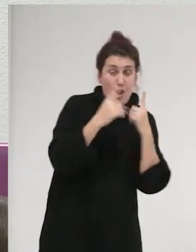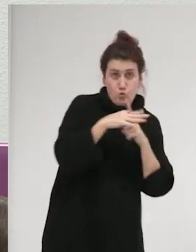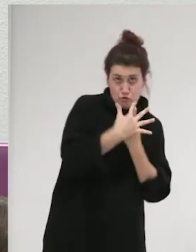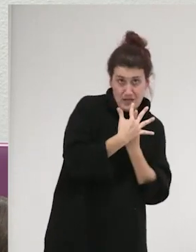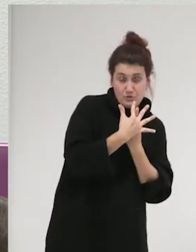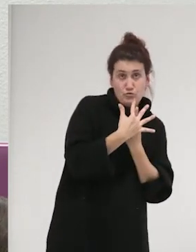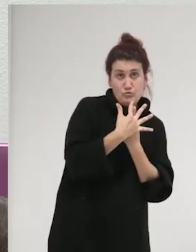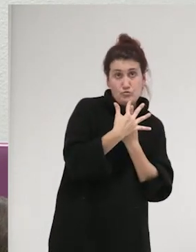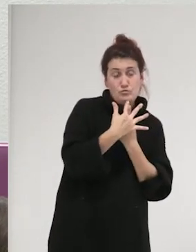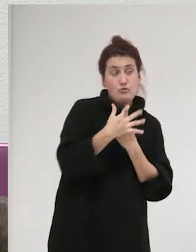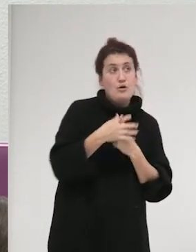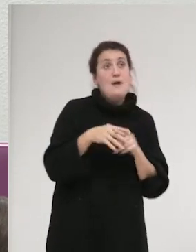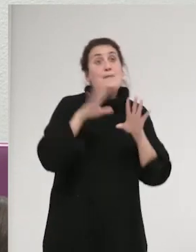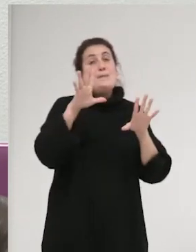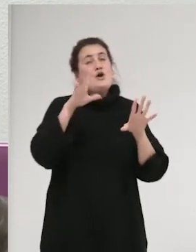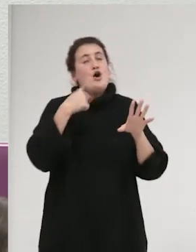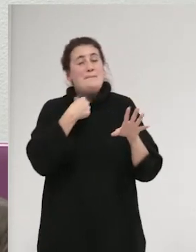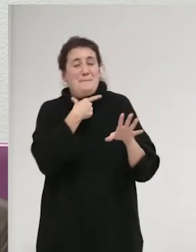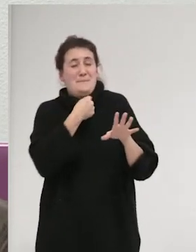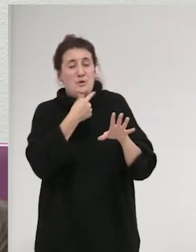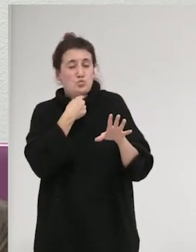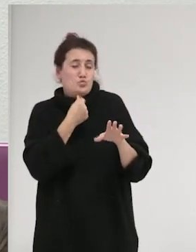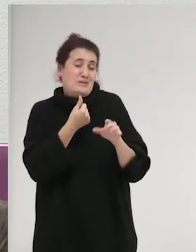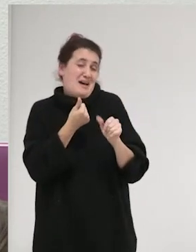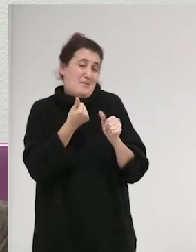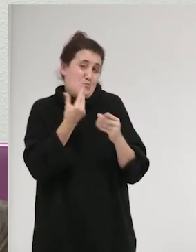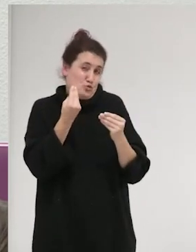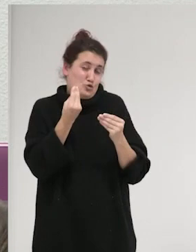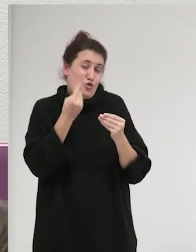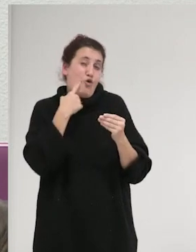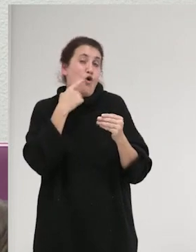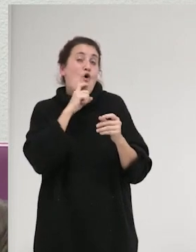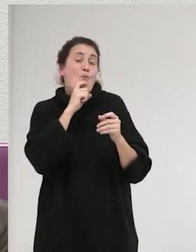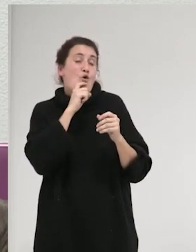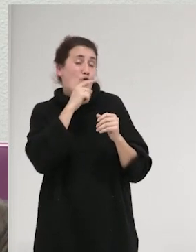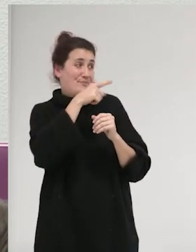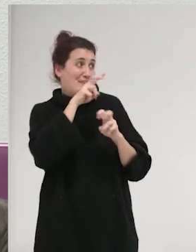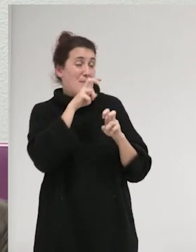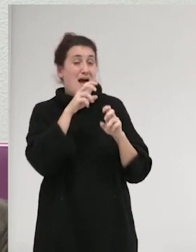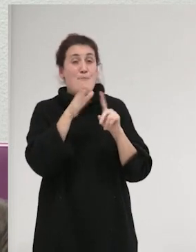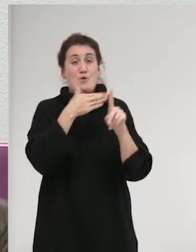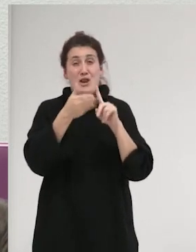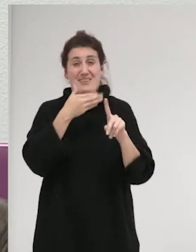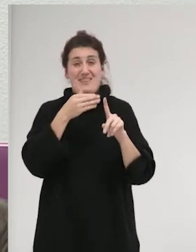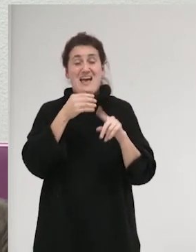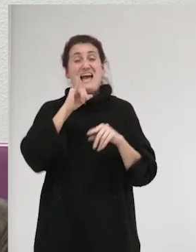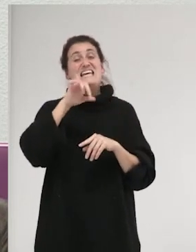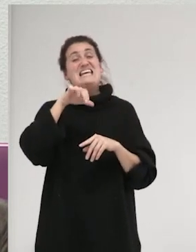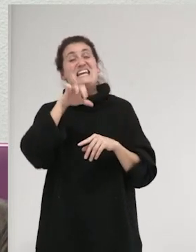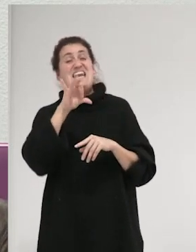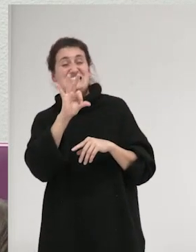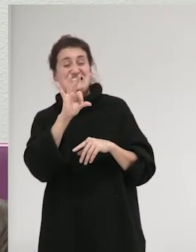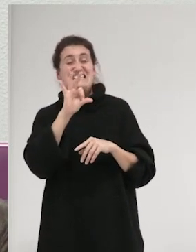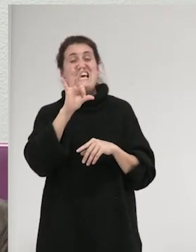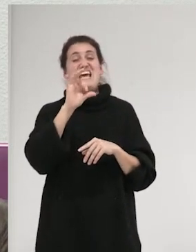pero a mí me gusta mucho cómo habla sobre el tema de la violencia sexual Inés Erkóvic y ella habla de que en los